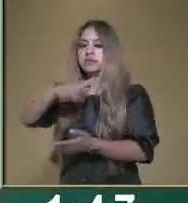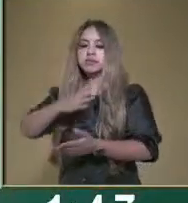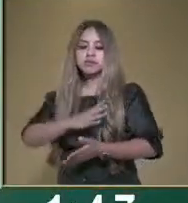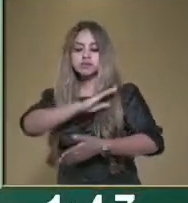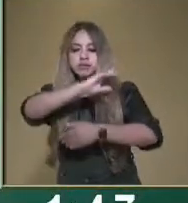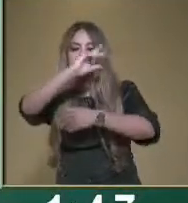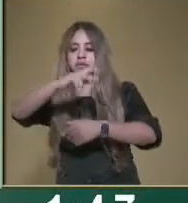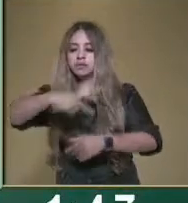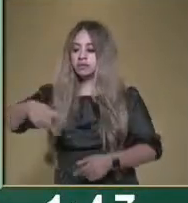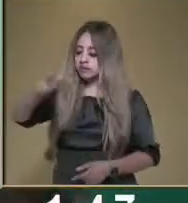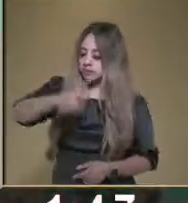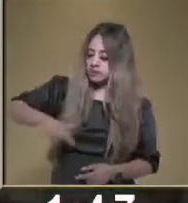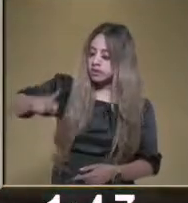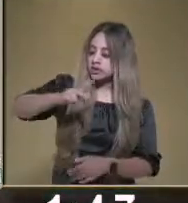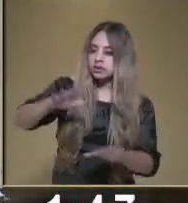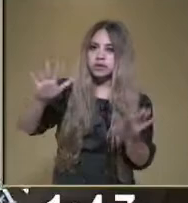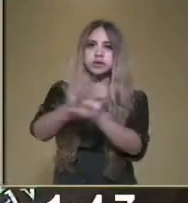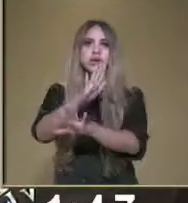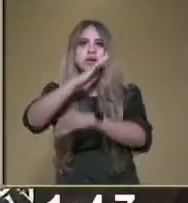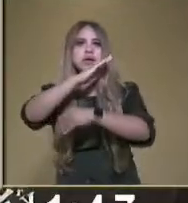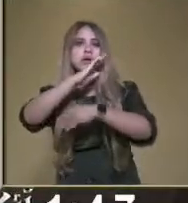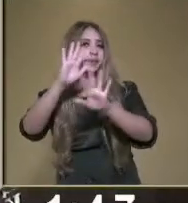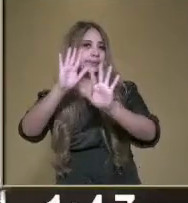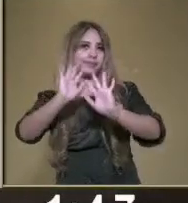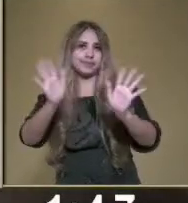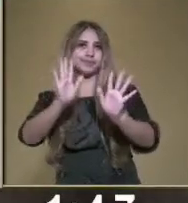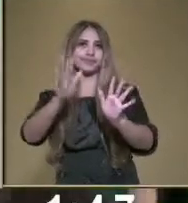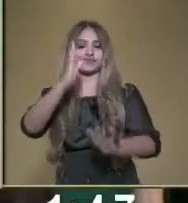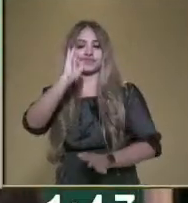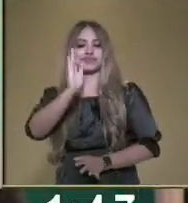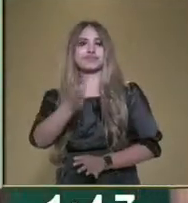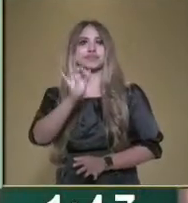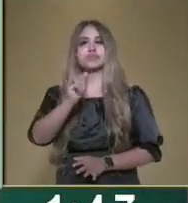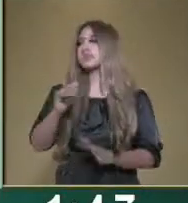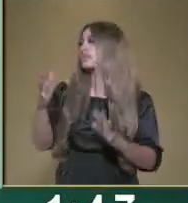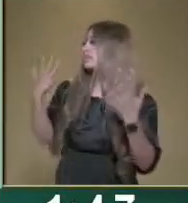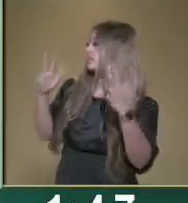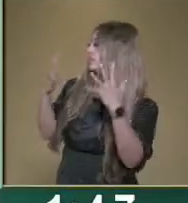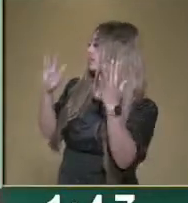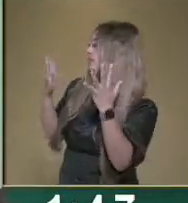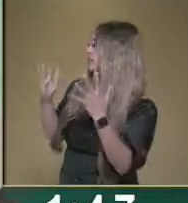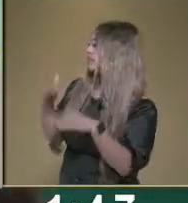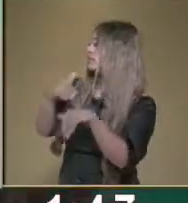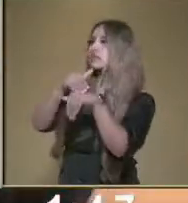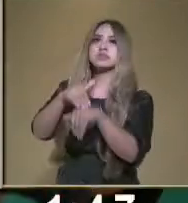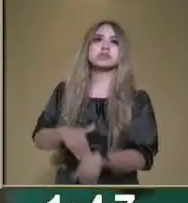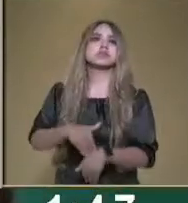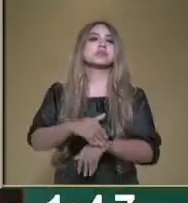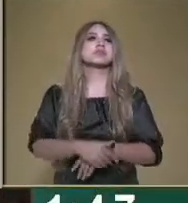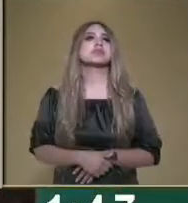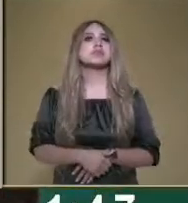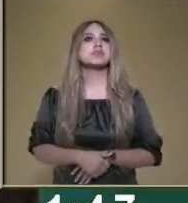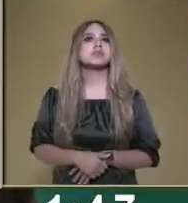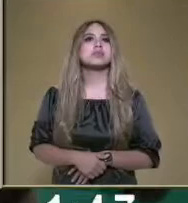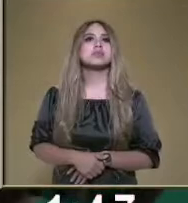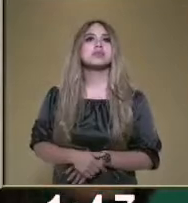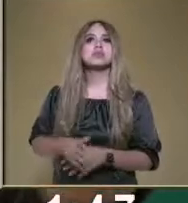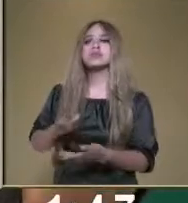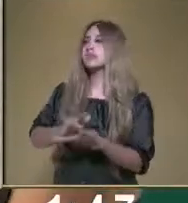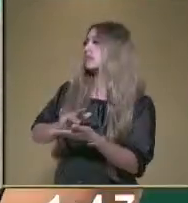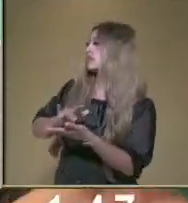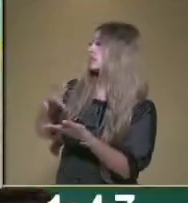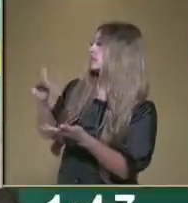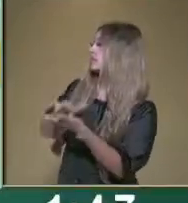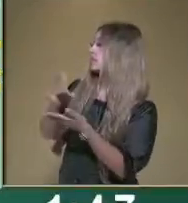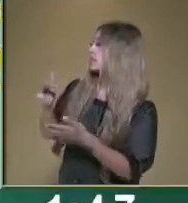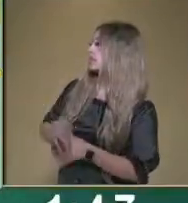ha cambiado. Bravo, muy bien, príncipe, le haremos caso. Ok, gracias, gracias.